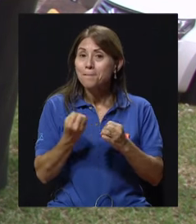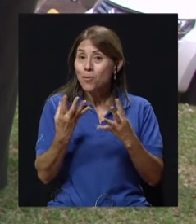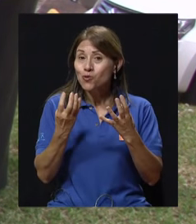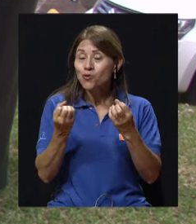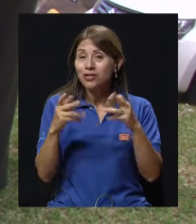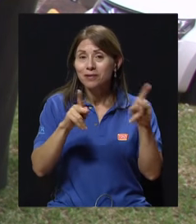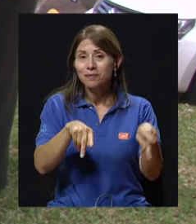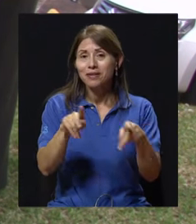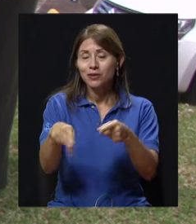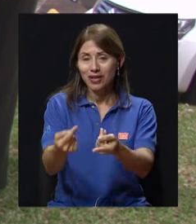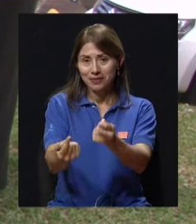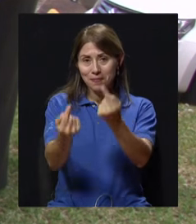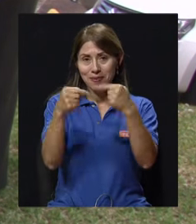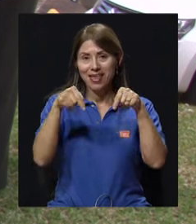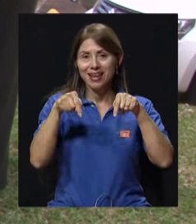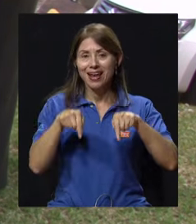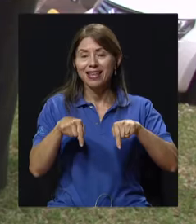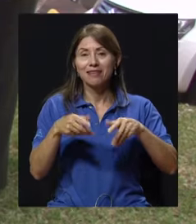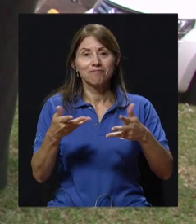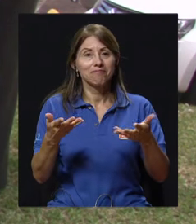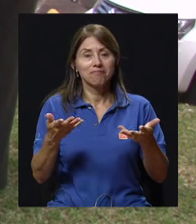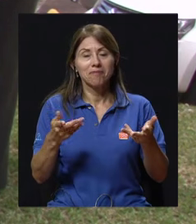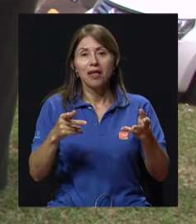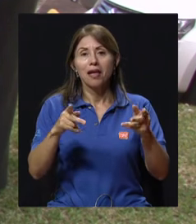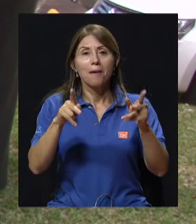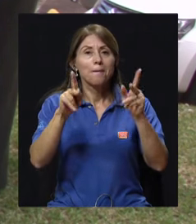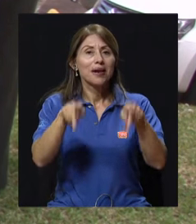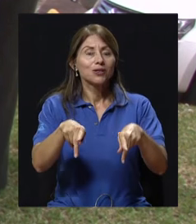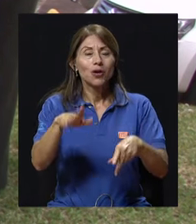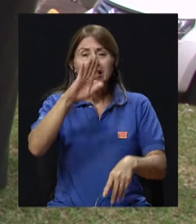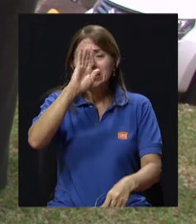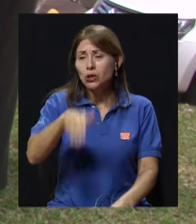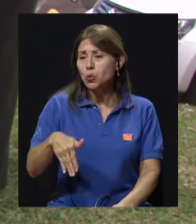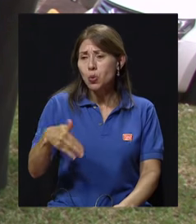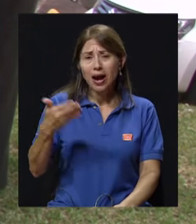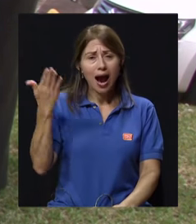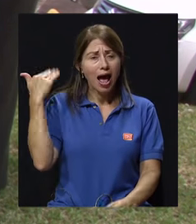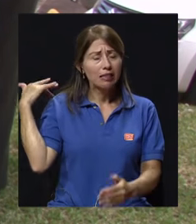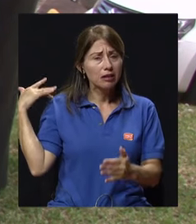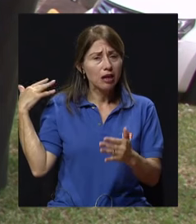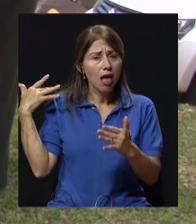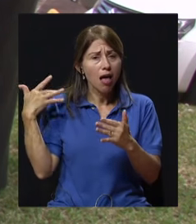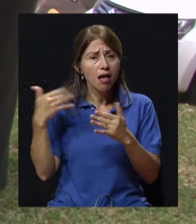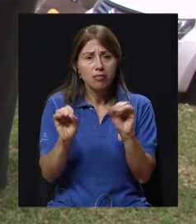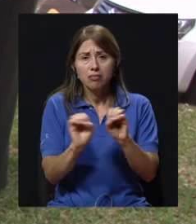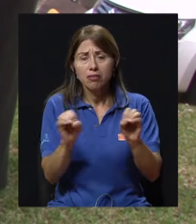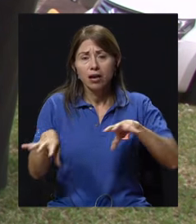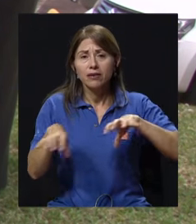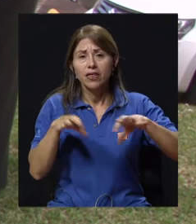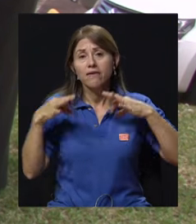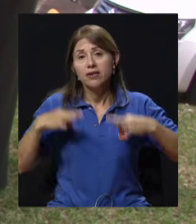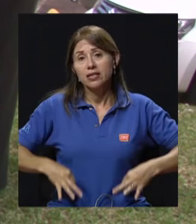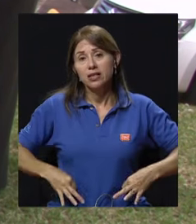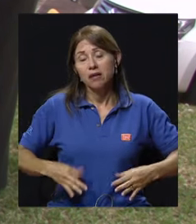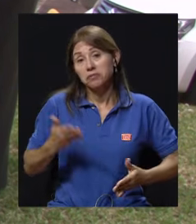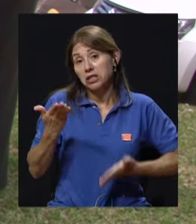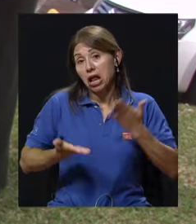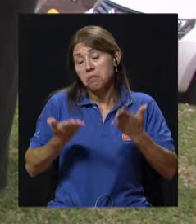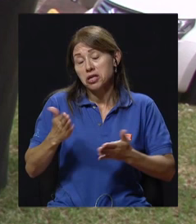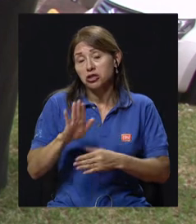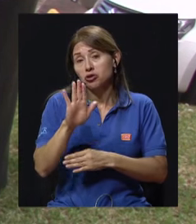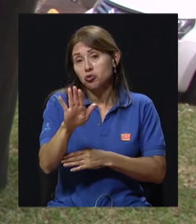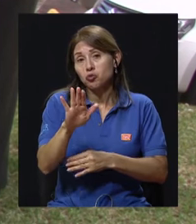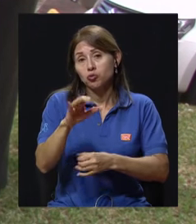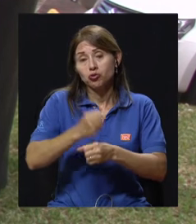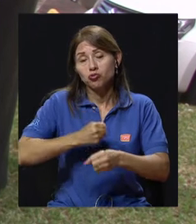muchos vienen, personas que, digamos, nunca habían hecho actividad física, ya sea por su día a